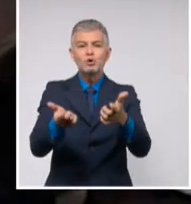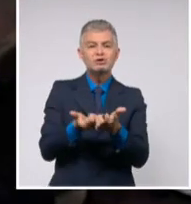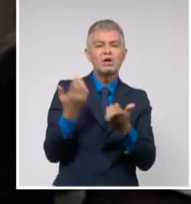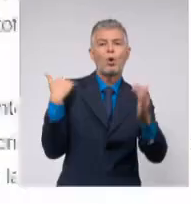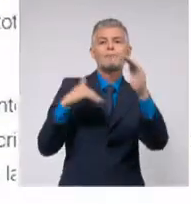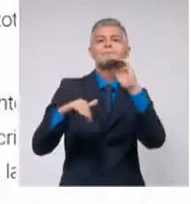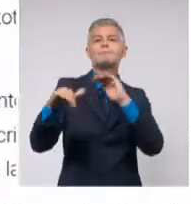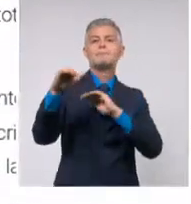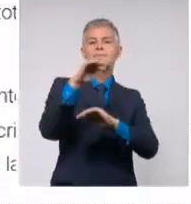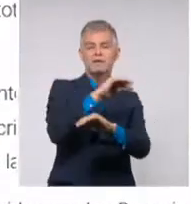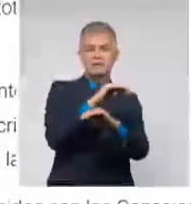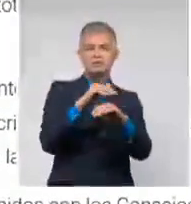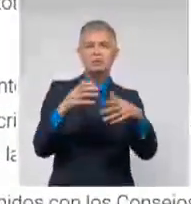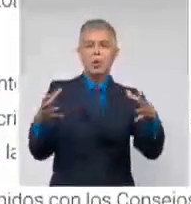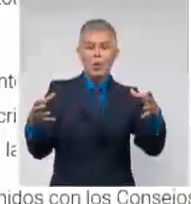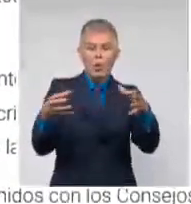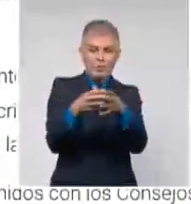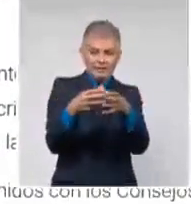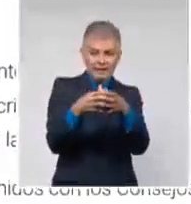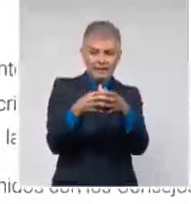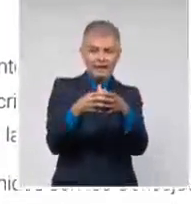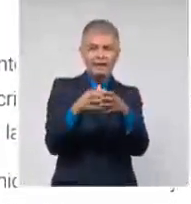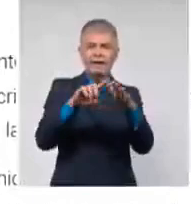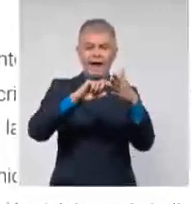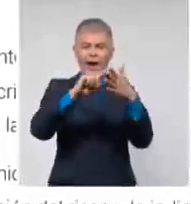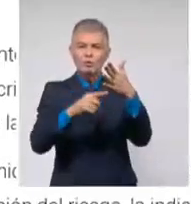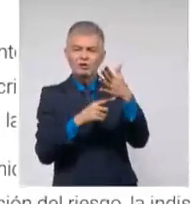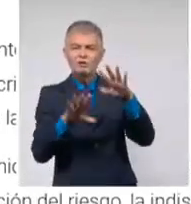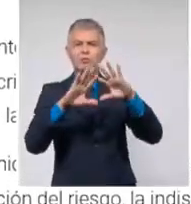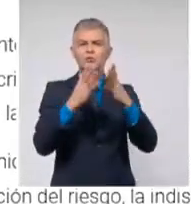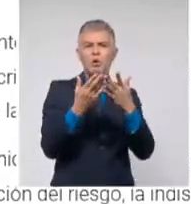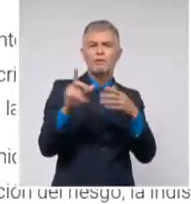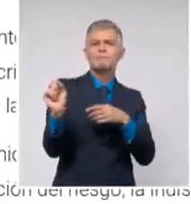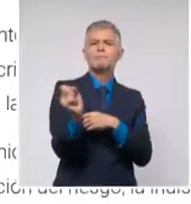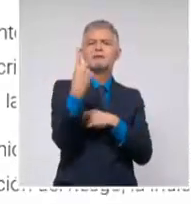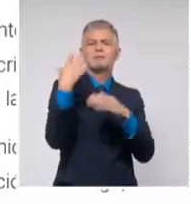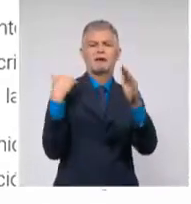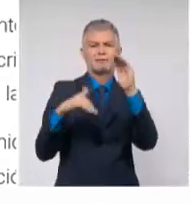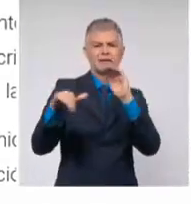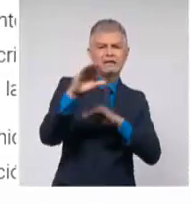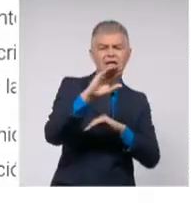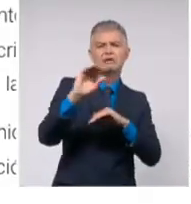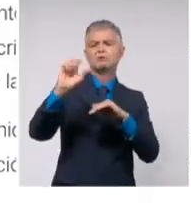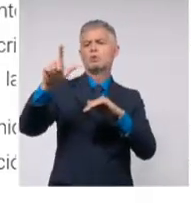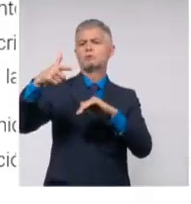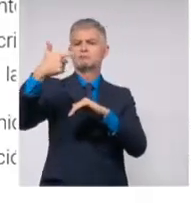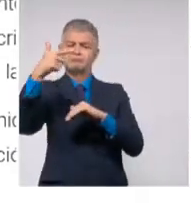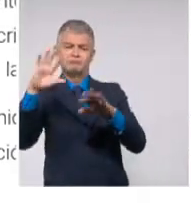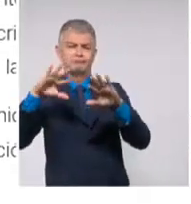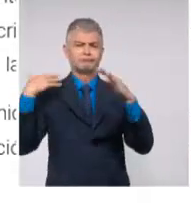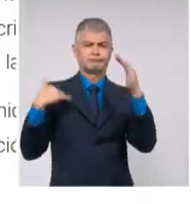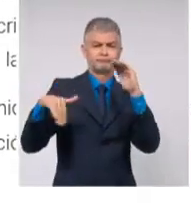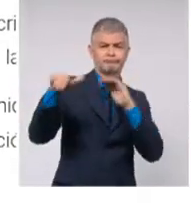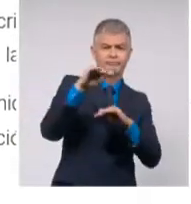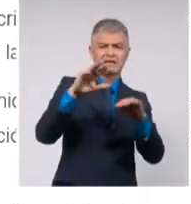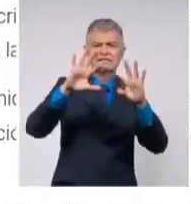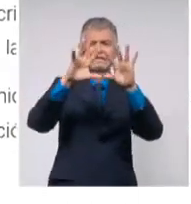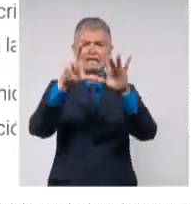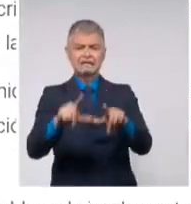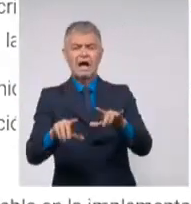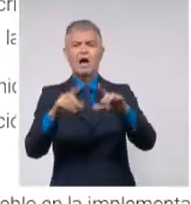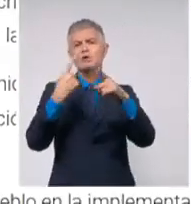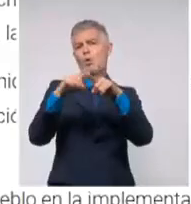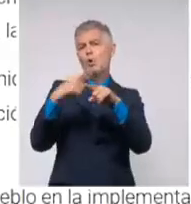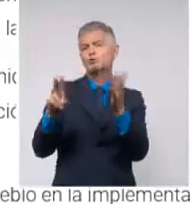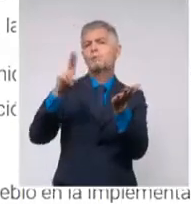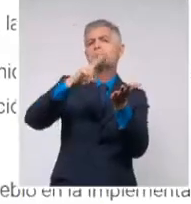y su comité ejecutivo, lo relativo al primer ministro, los viceprimeros ministros, el secretario y demás miembros del Consejo